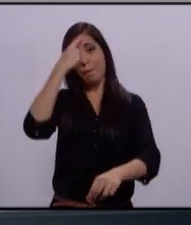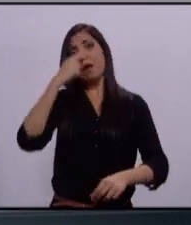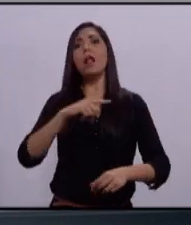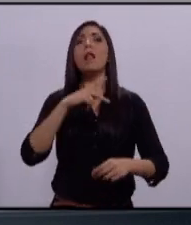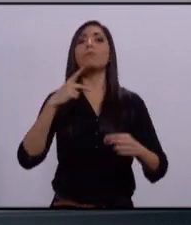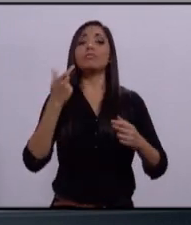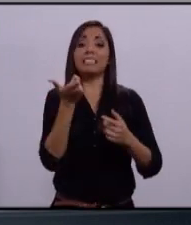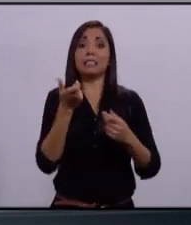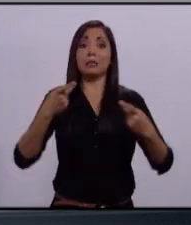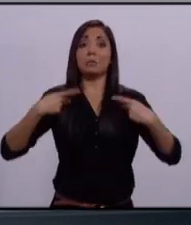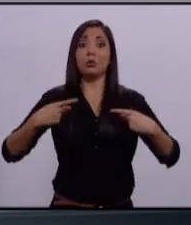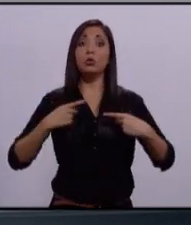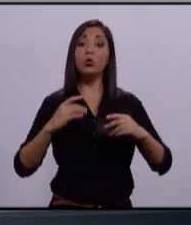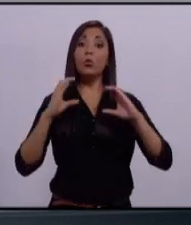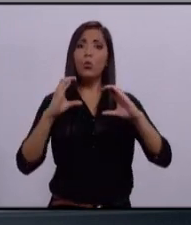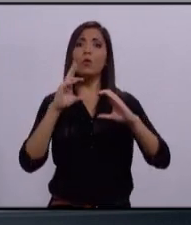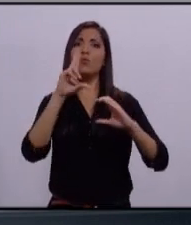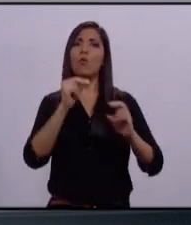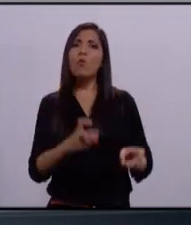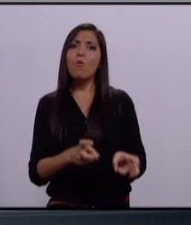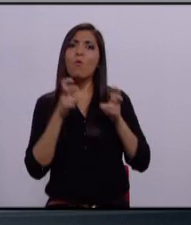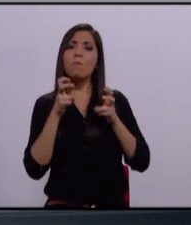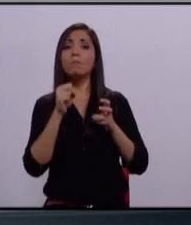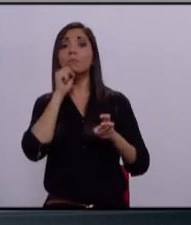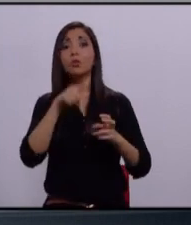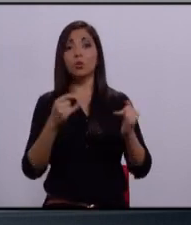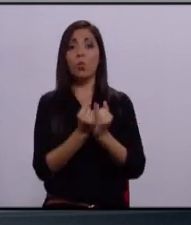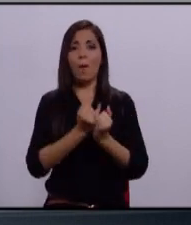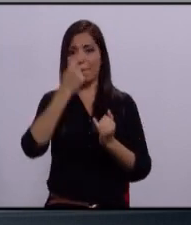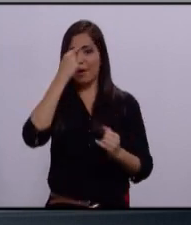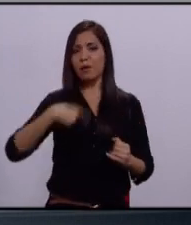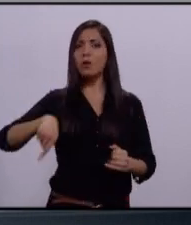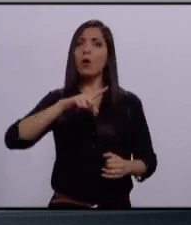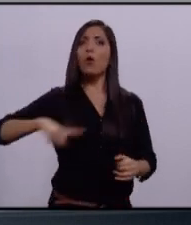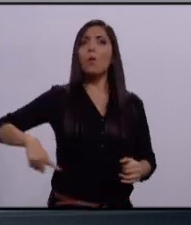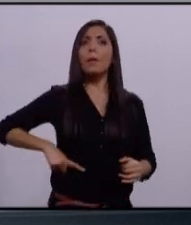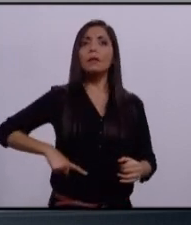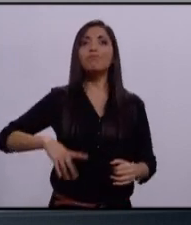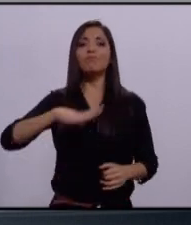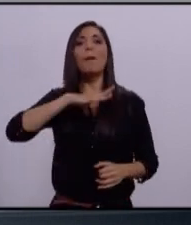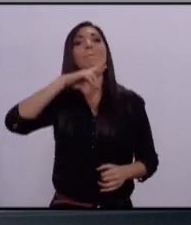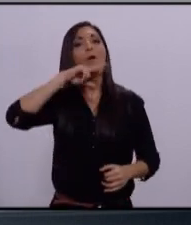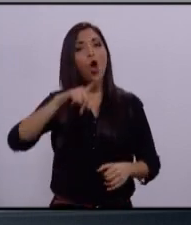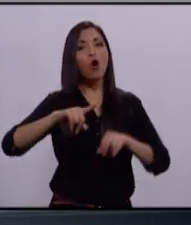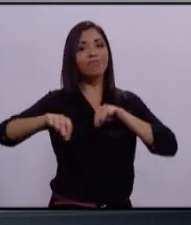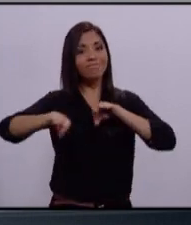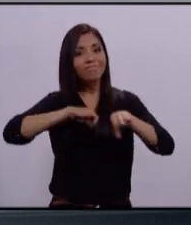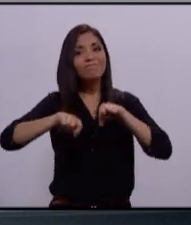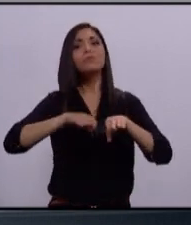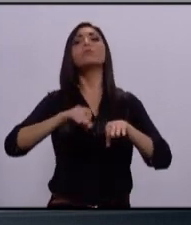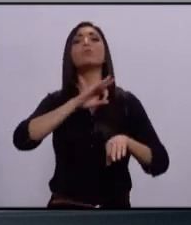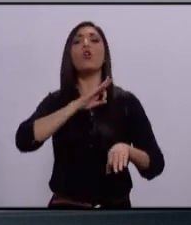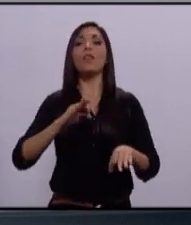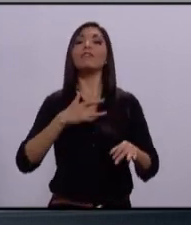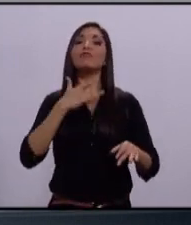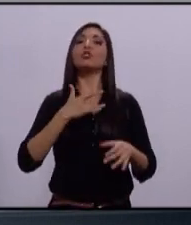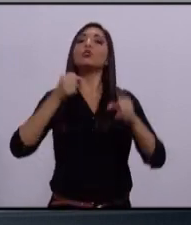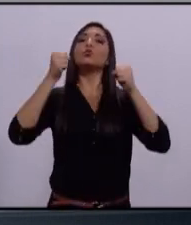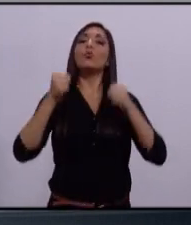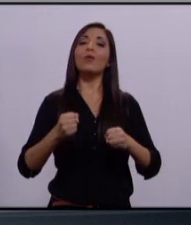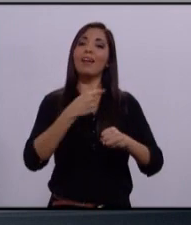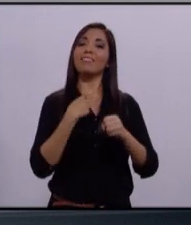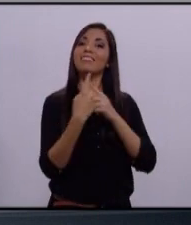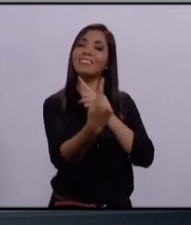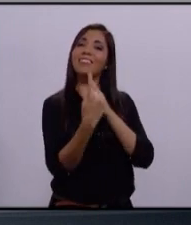se cuide y no se lo roben. Un gobierno que genere condiciones para que haya mejores empleos. Que nos brinde seguridad a nuestras